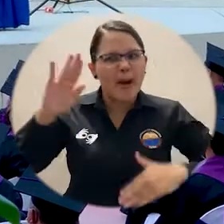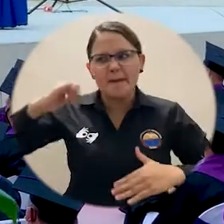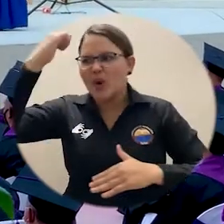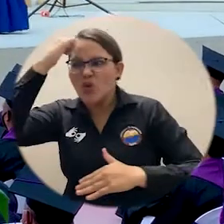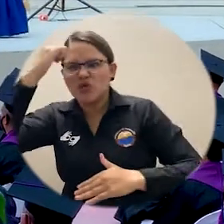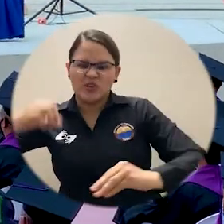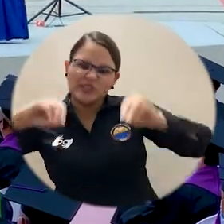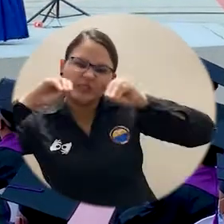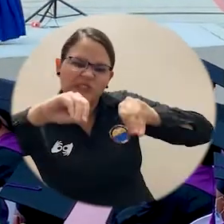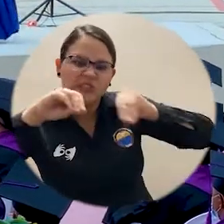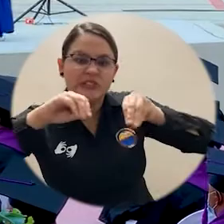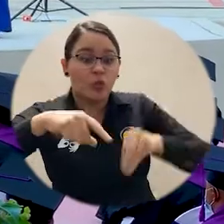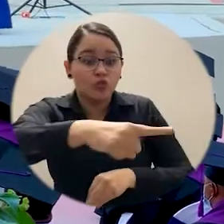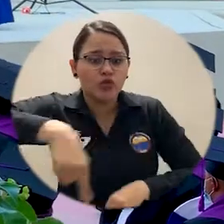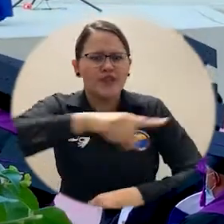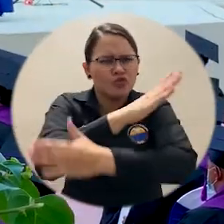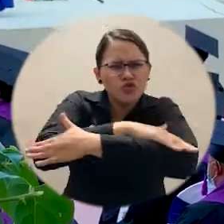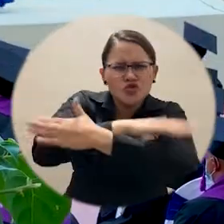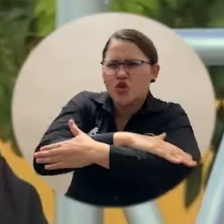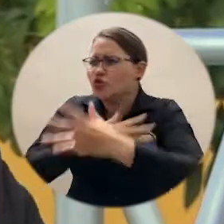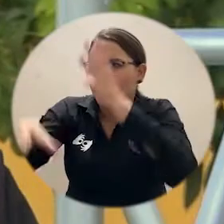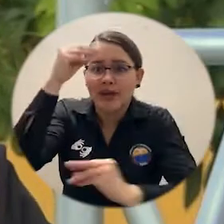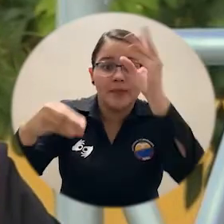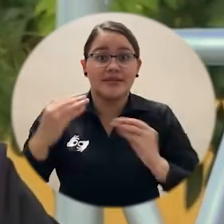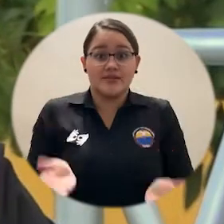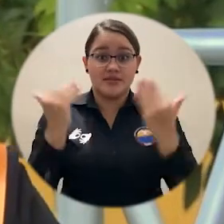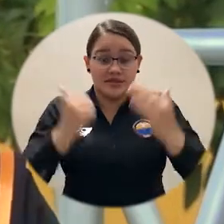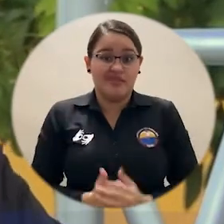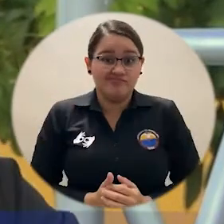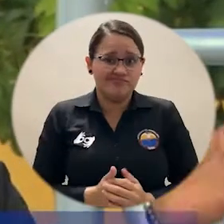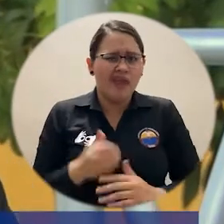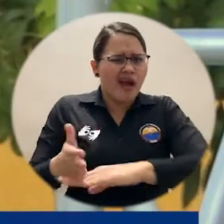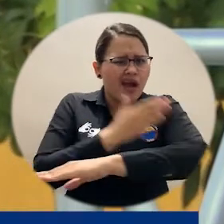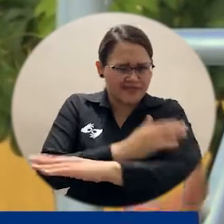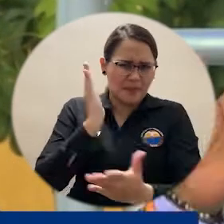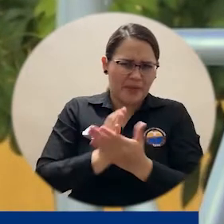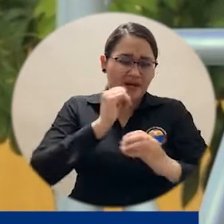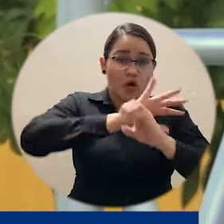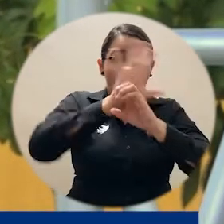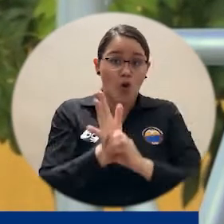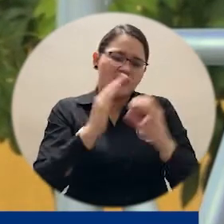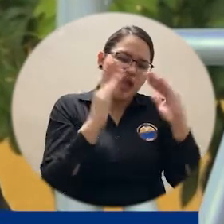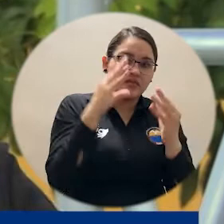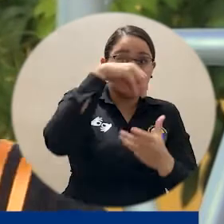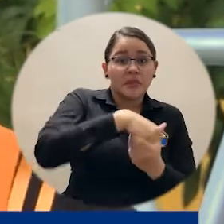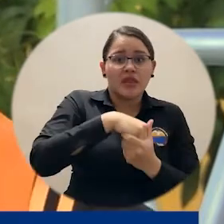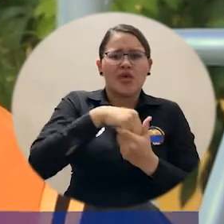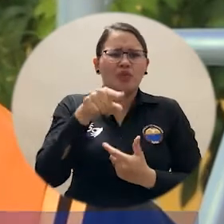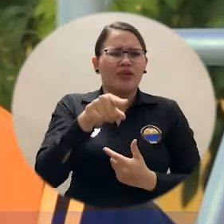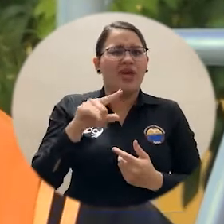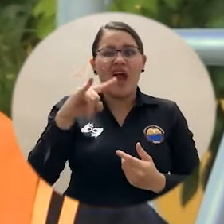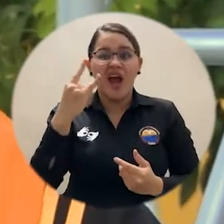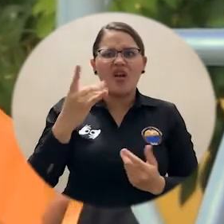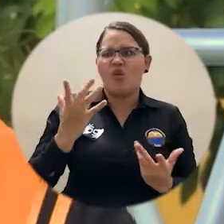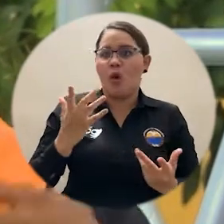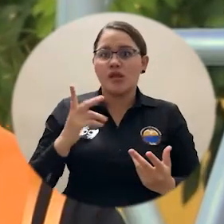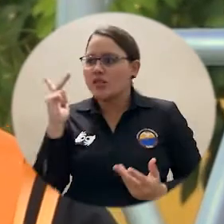Barcelona